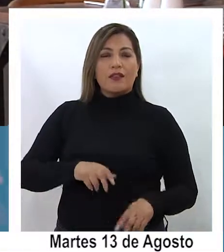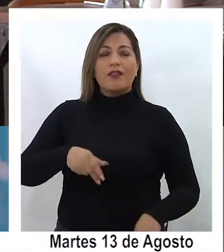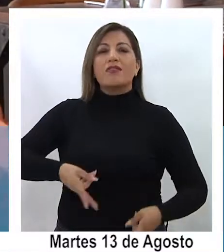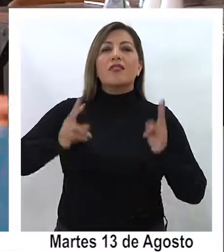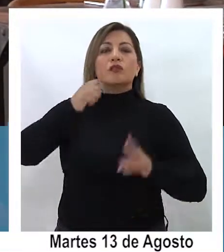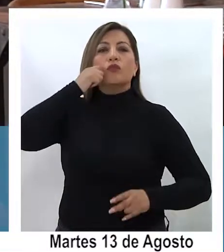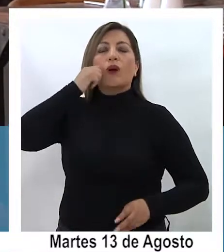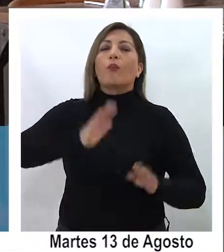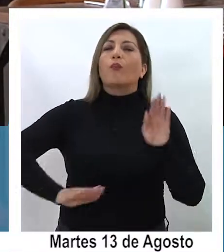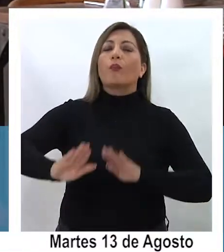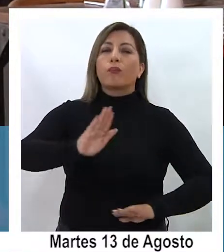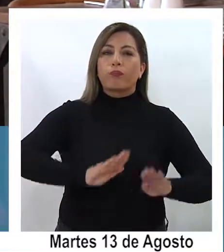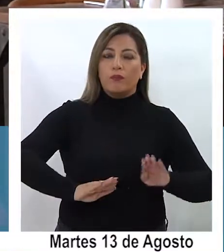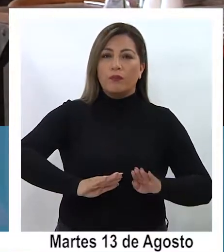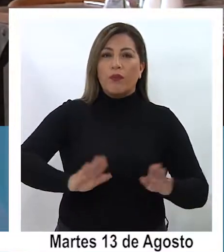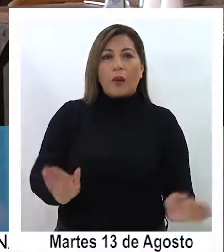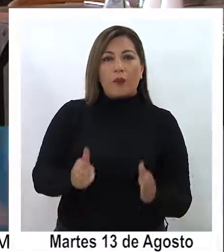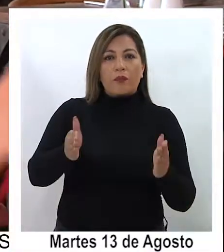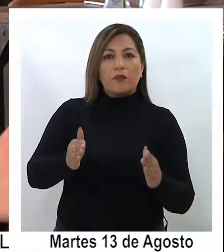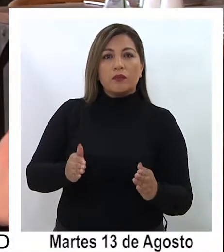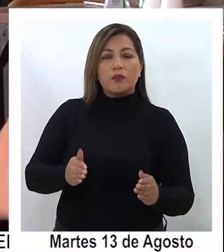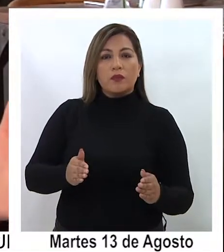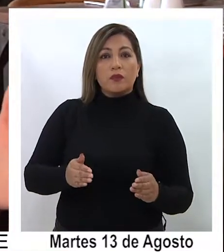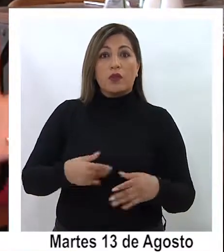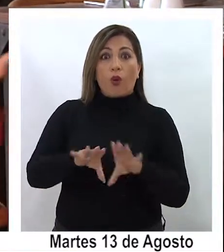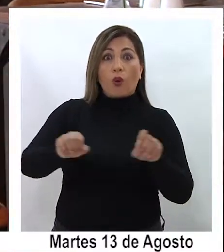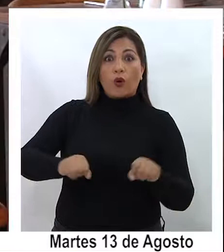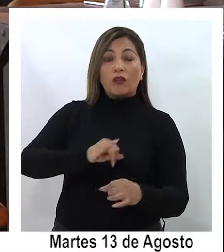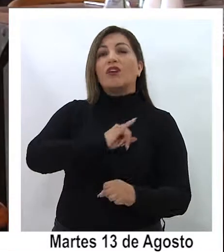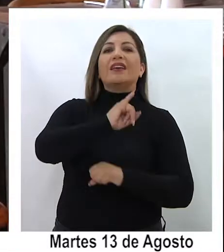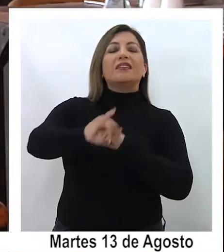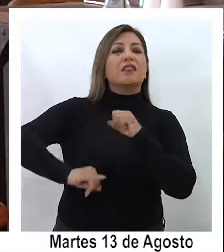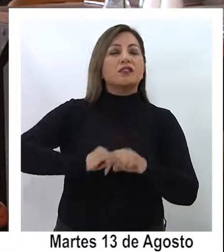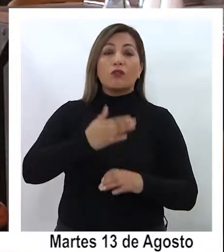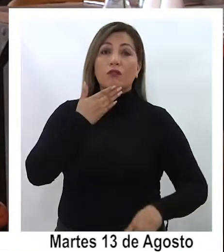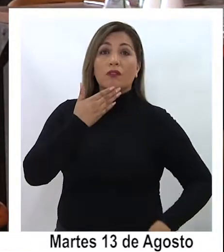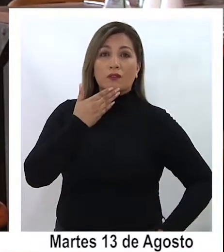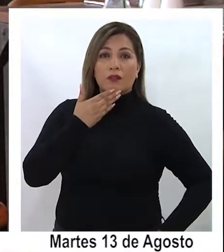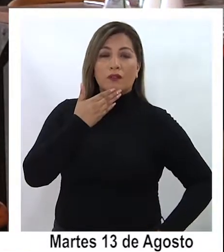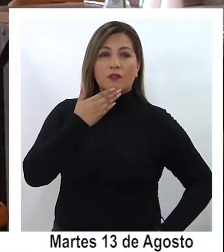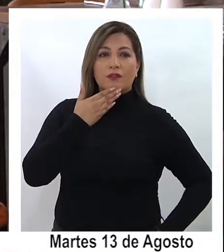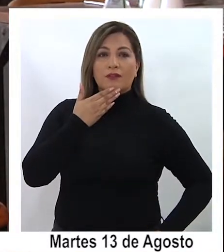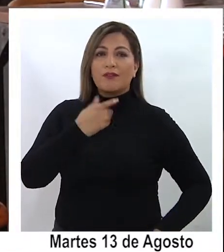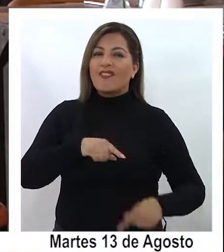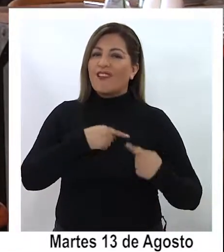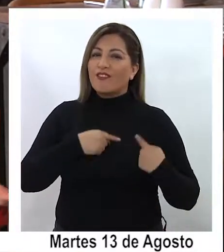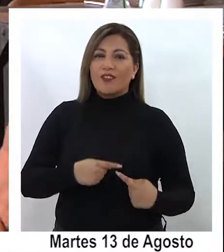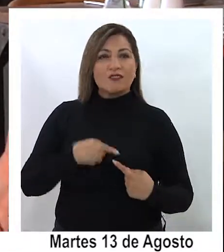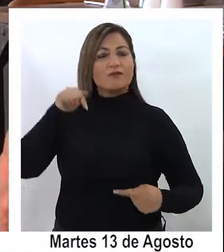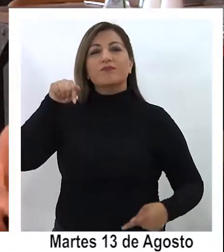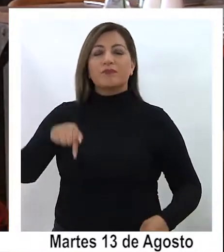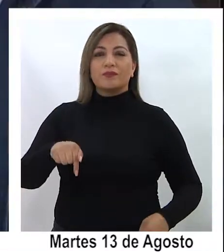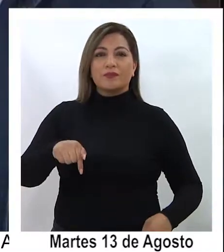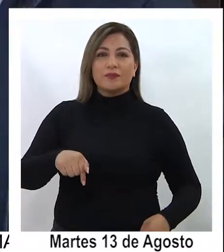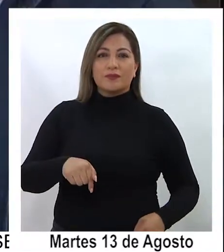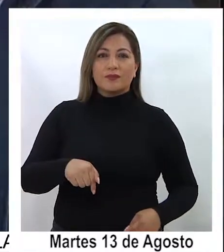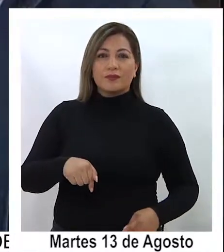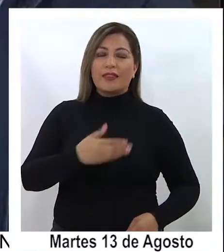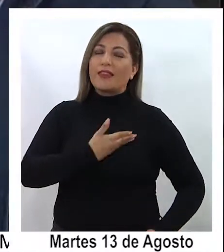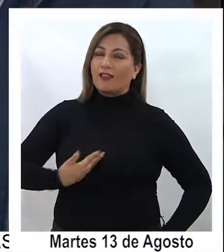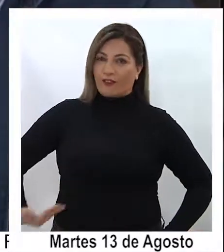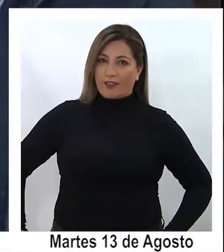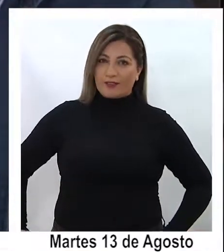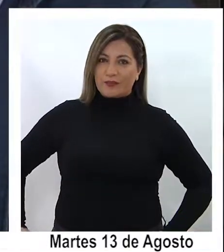humanos desde no solamente a partir de los tratados internacionales sino que también desde el corazón, en este caso, del